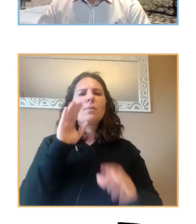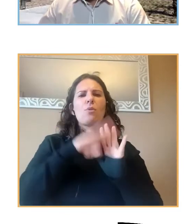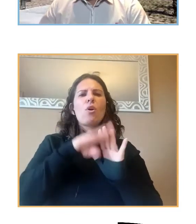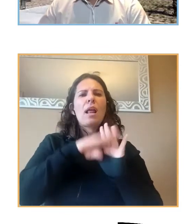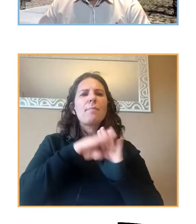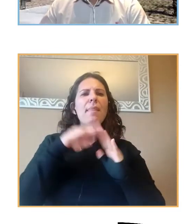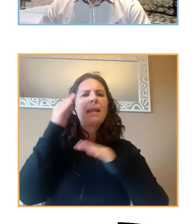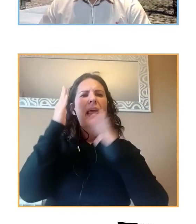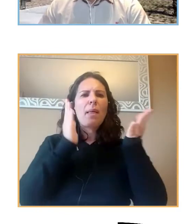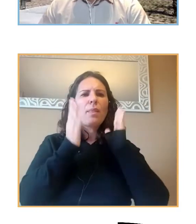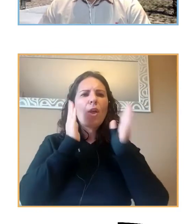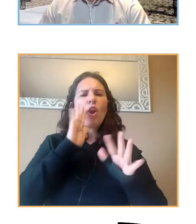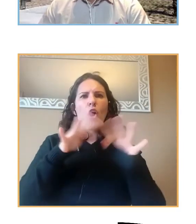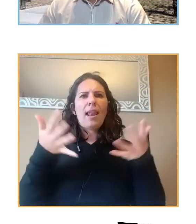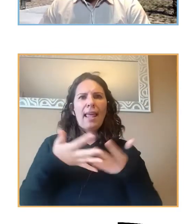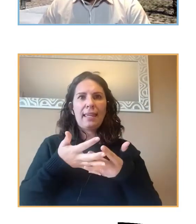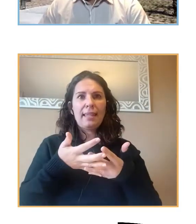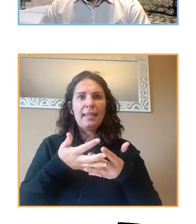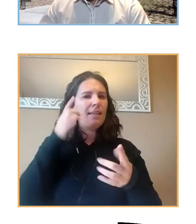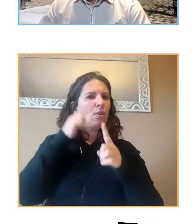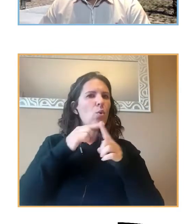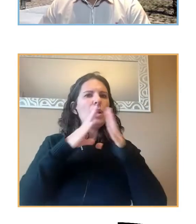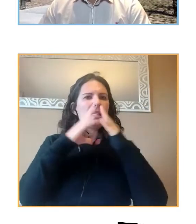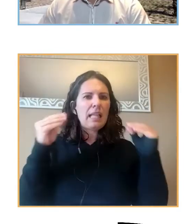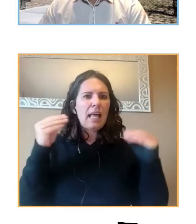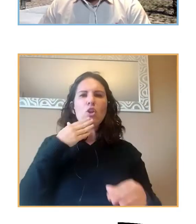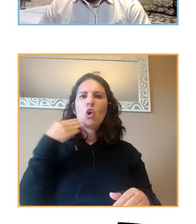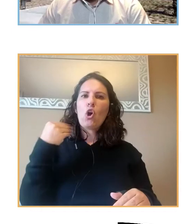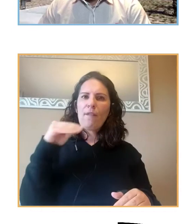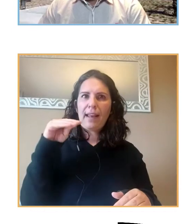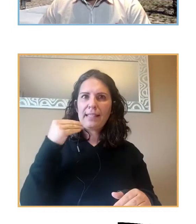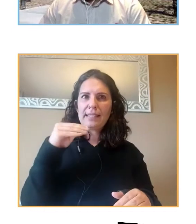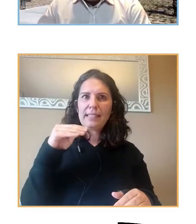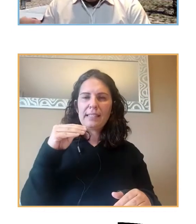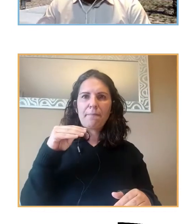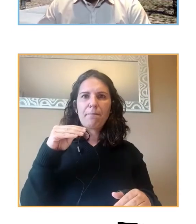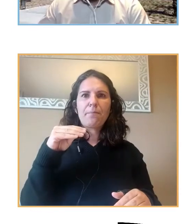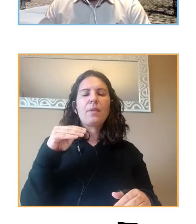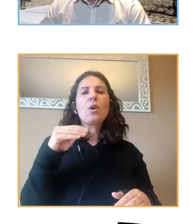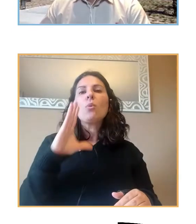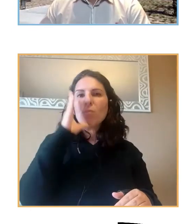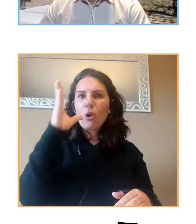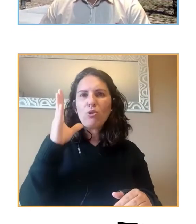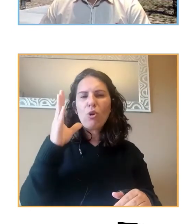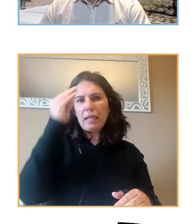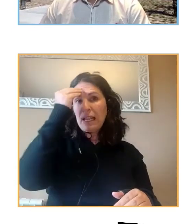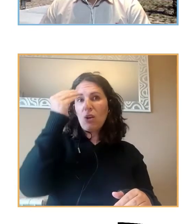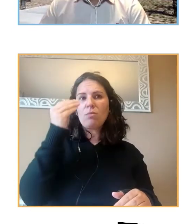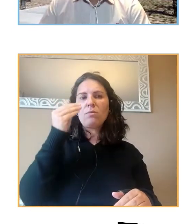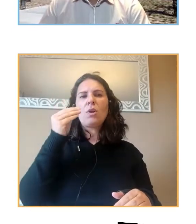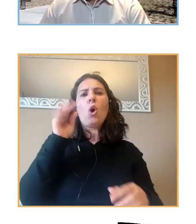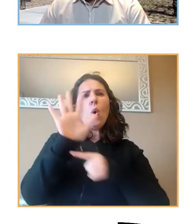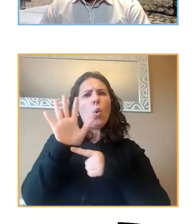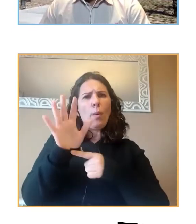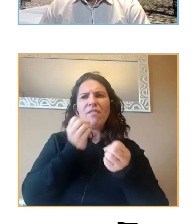intervención online para universitarios jóvenes entonces me parece que daremos cumplida cuenta a través de Injubi y demás pero bueno